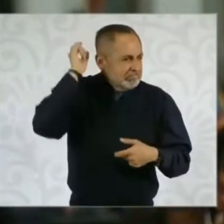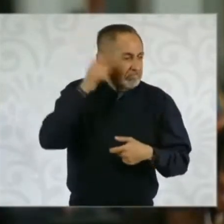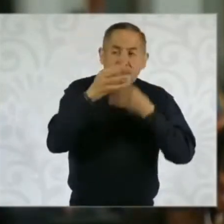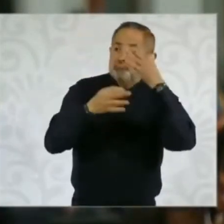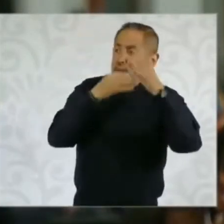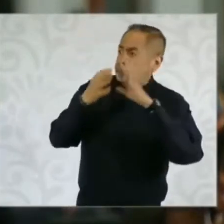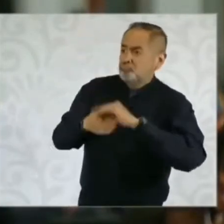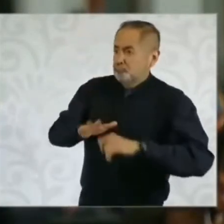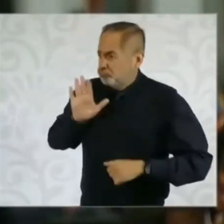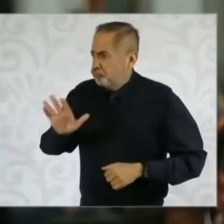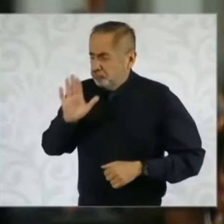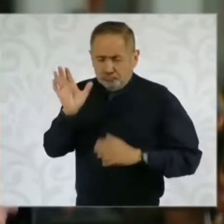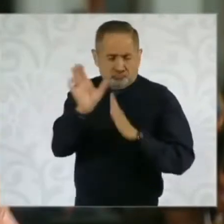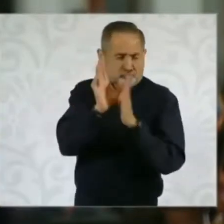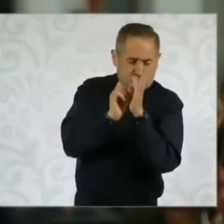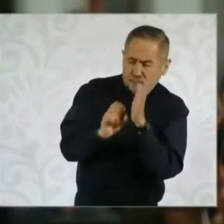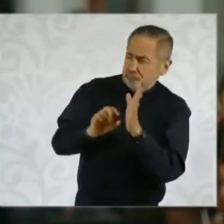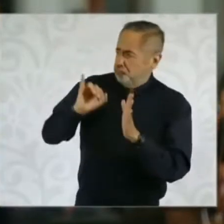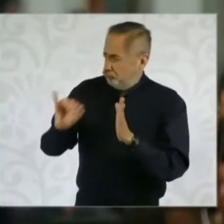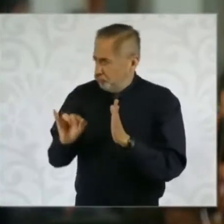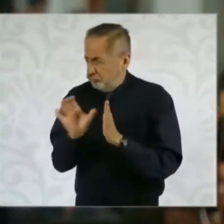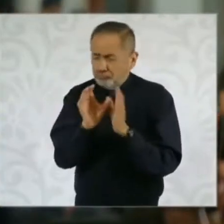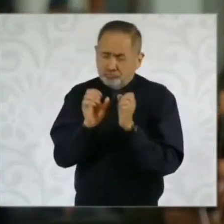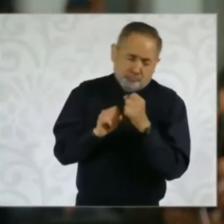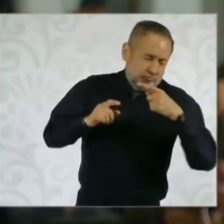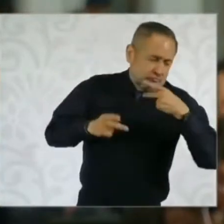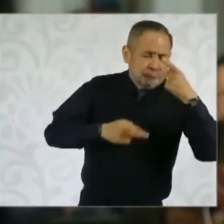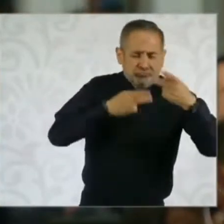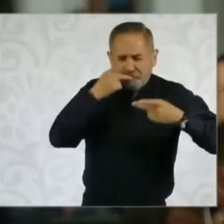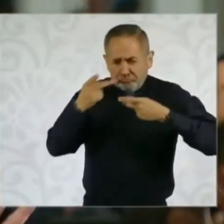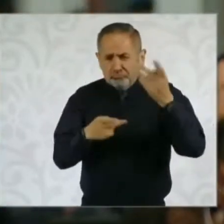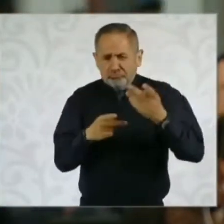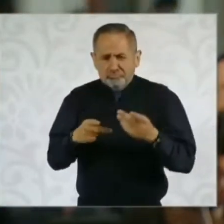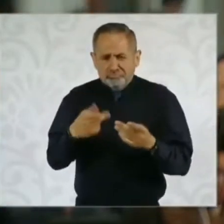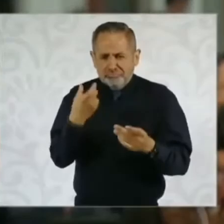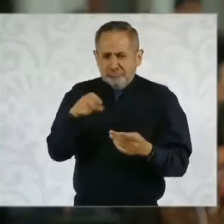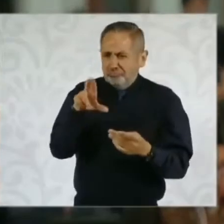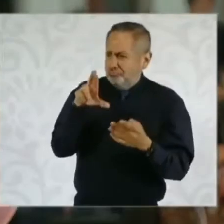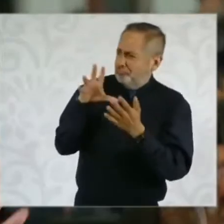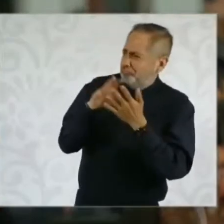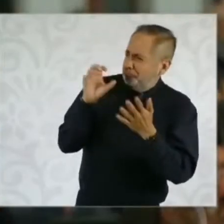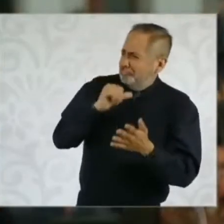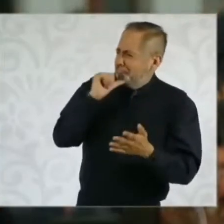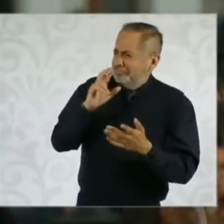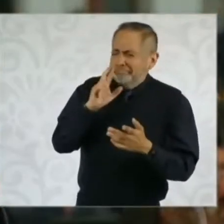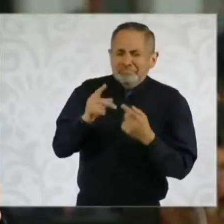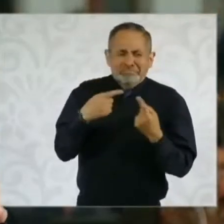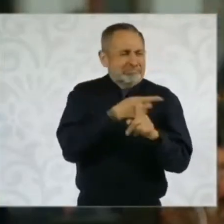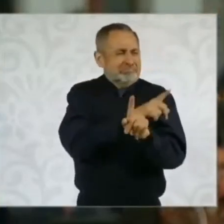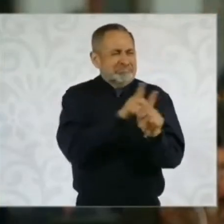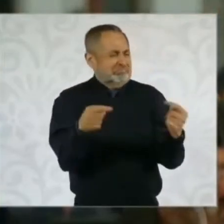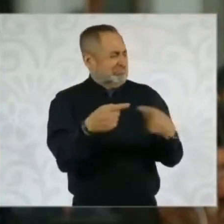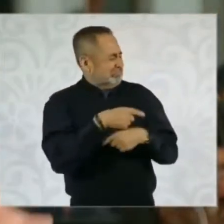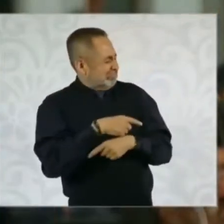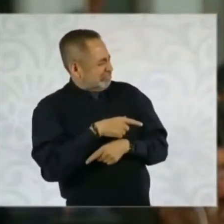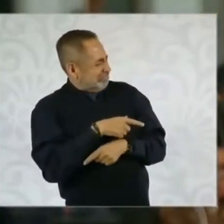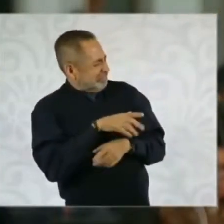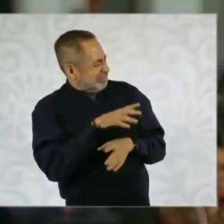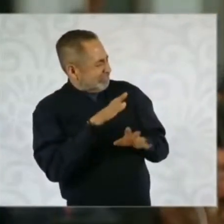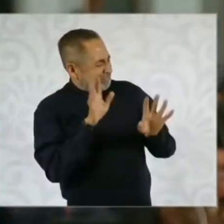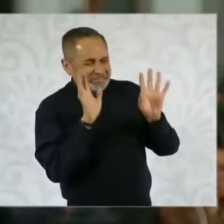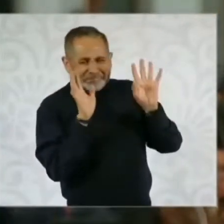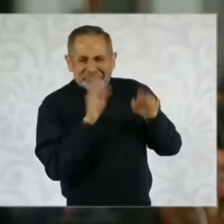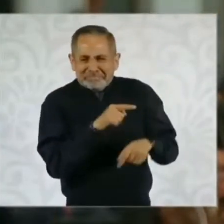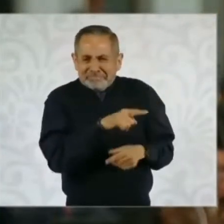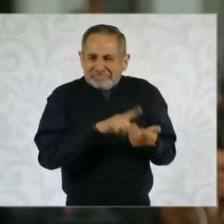analizan la constitucionalidad de la Constitución, mandan QR sin sentido, responde otro, etcétera. Pero de fondo, además de